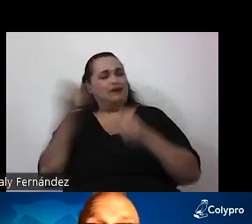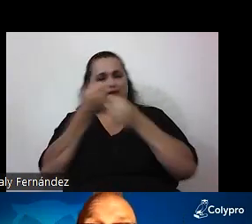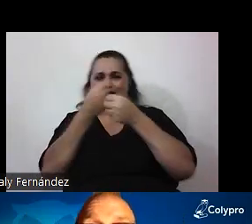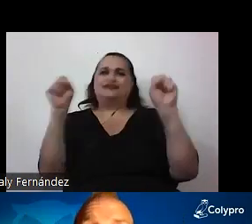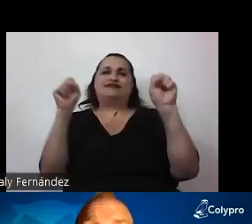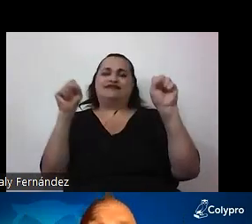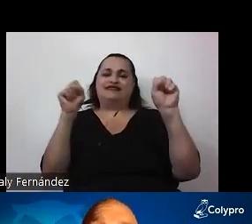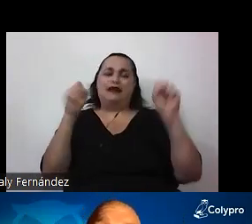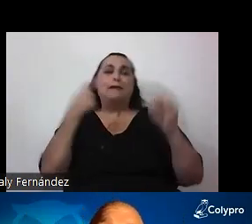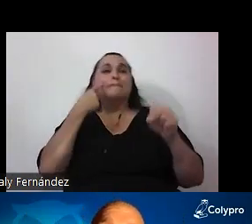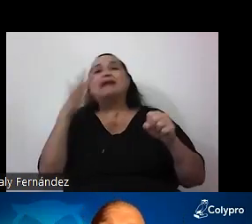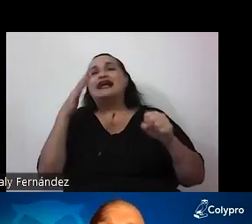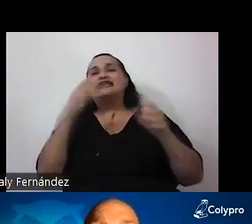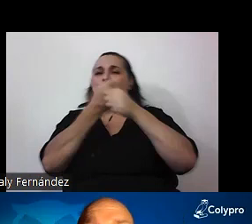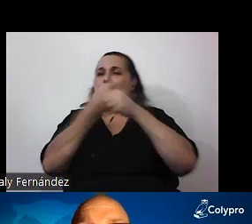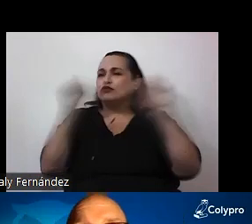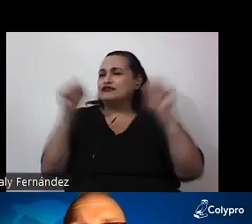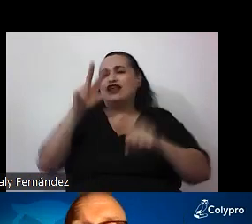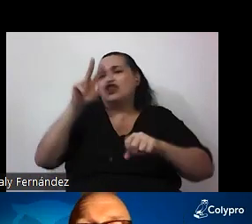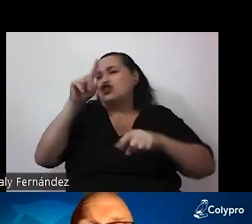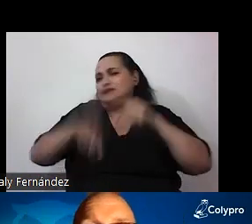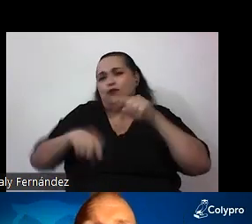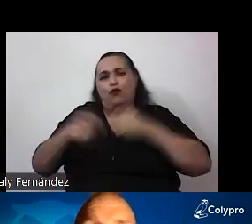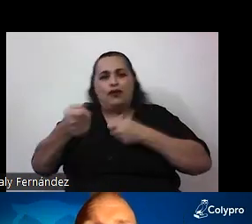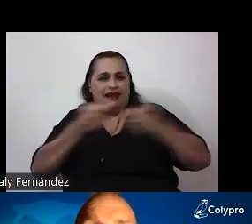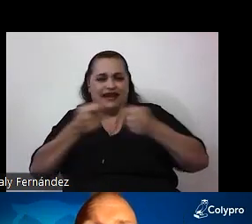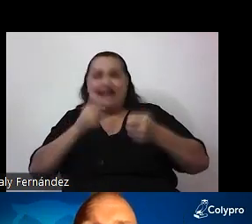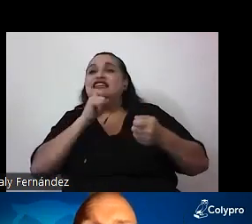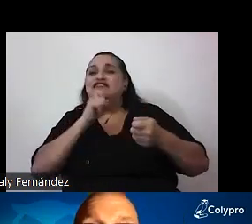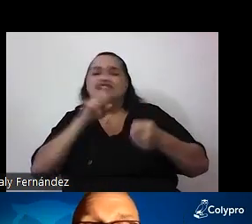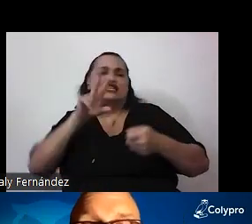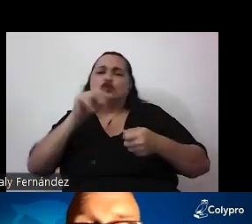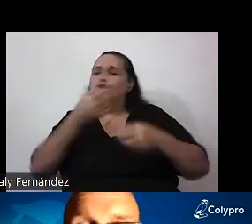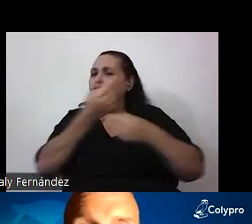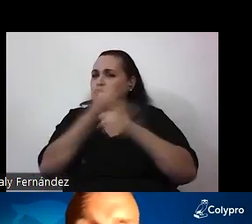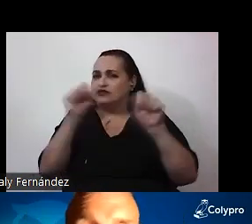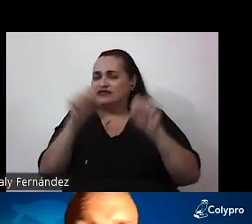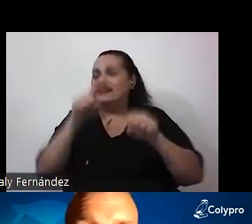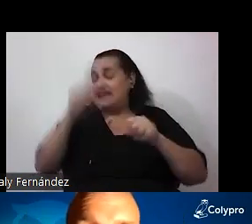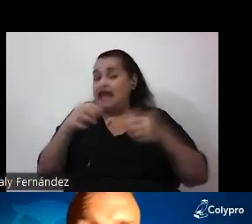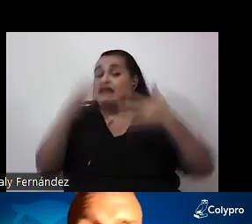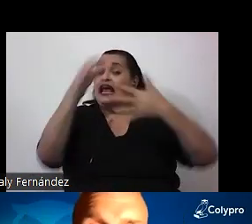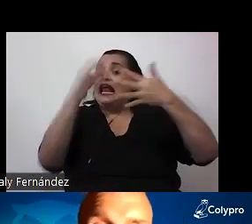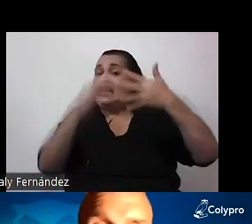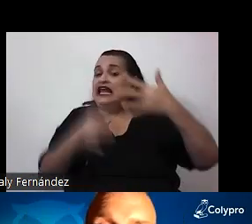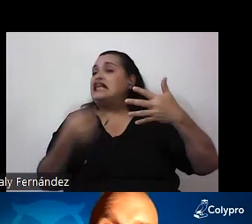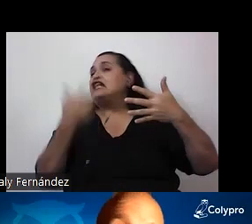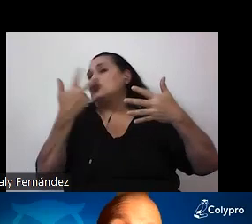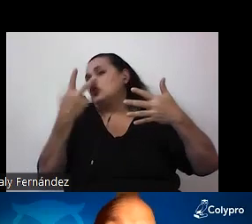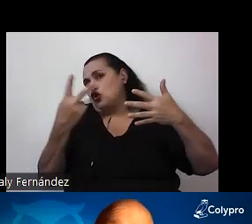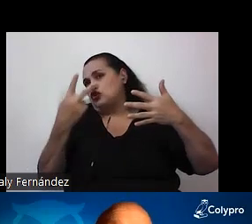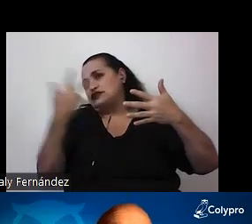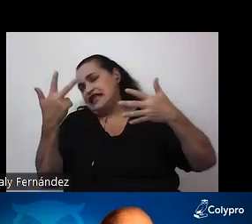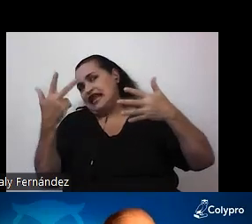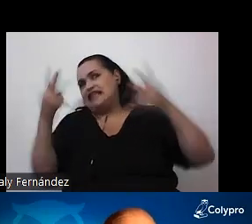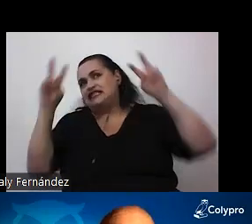parece imposible parece inmanejable bueno es difícil pero no es imposible deberíamos elegir dos o tres tópicos centrales y dos o